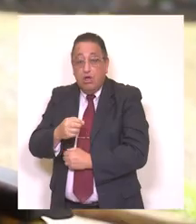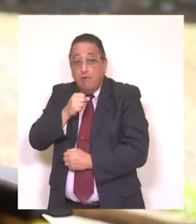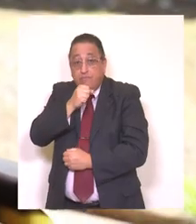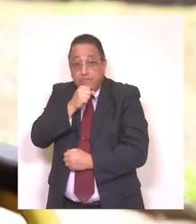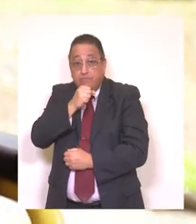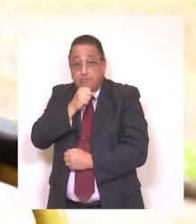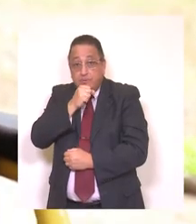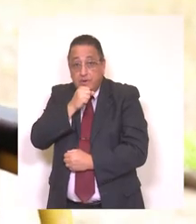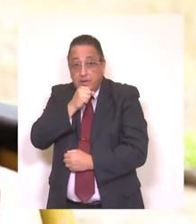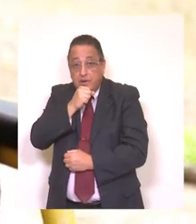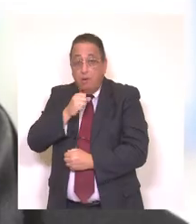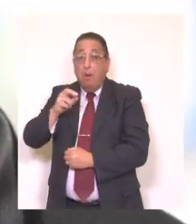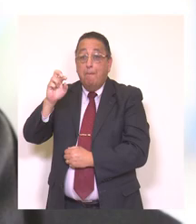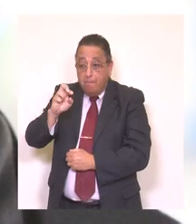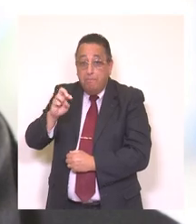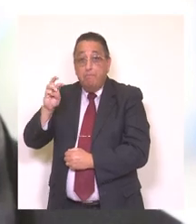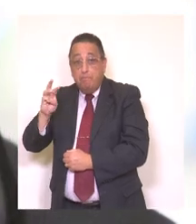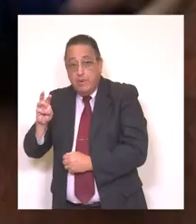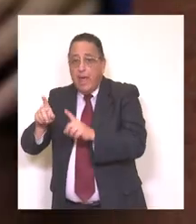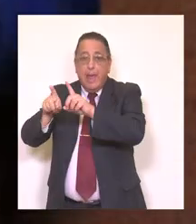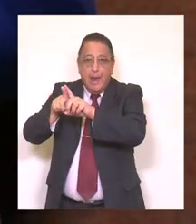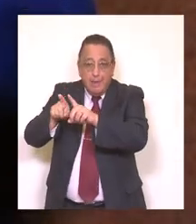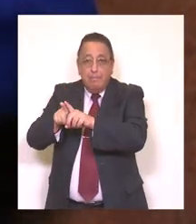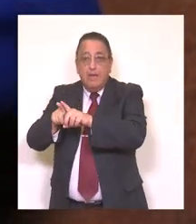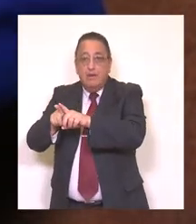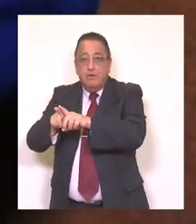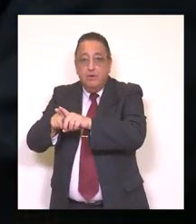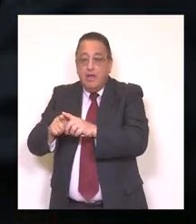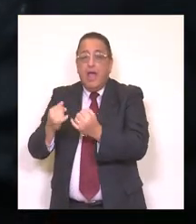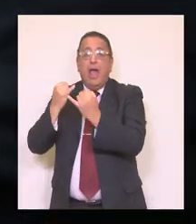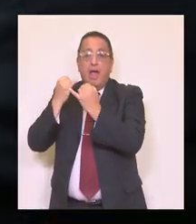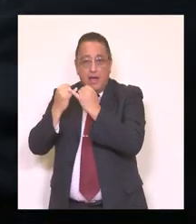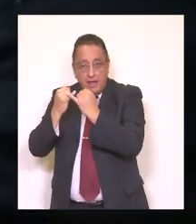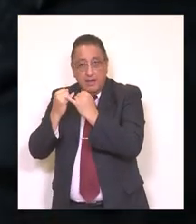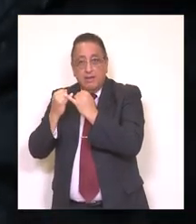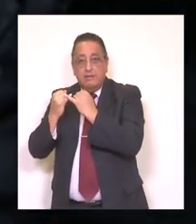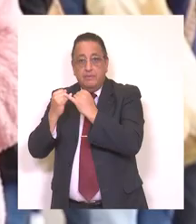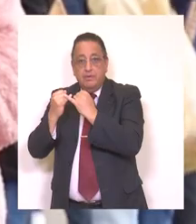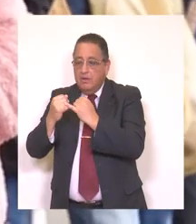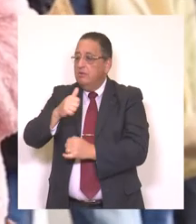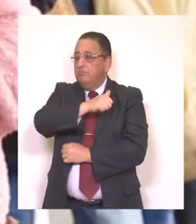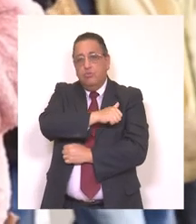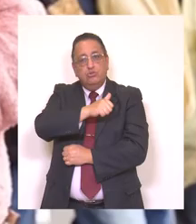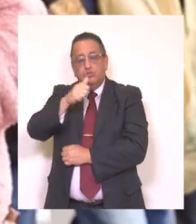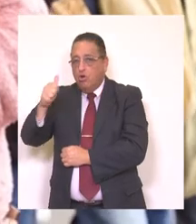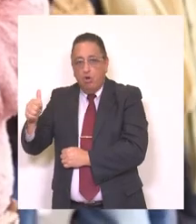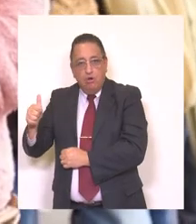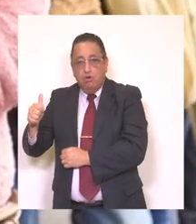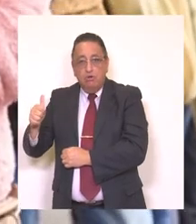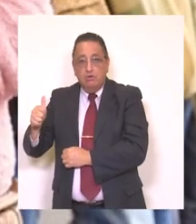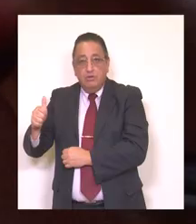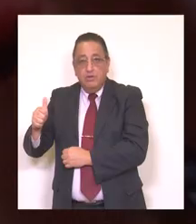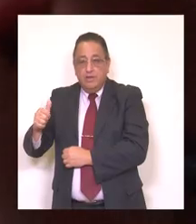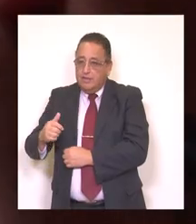Abuelos. Padres. Hermanos. Amigos. Por todos nosotros.